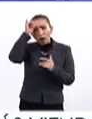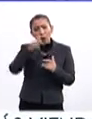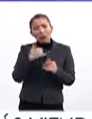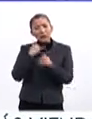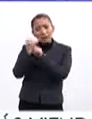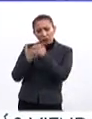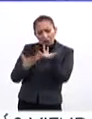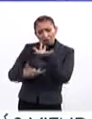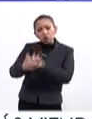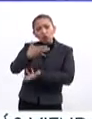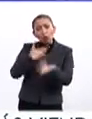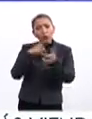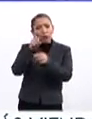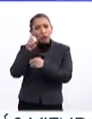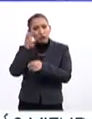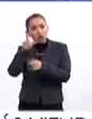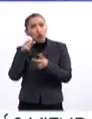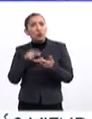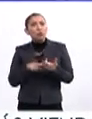sea de investigación,